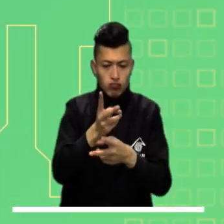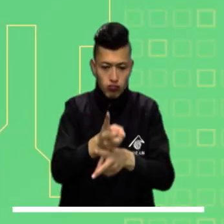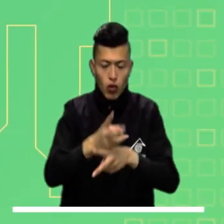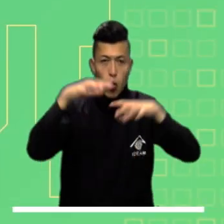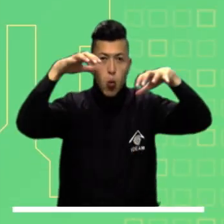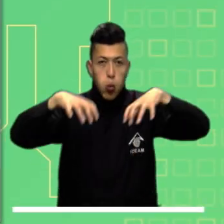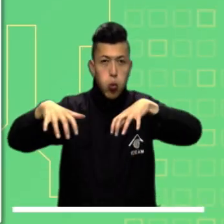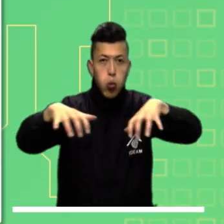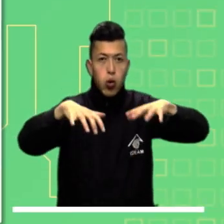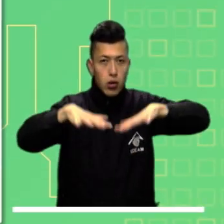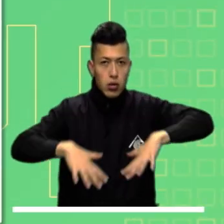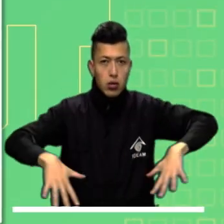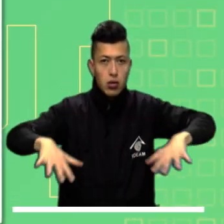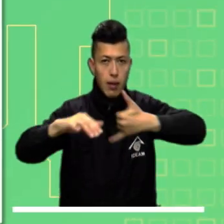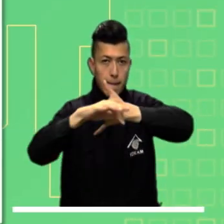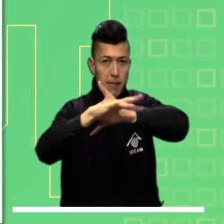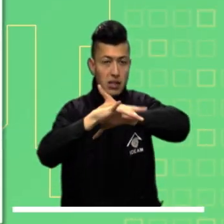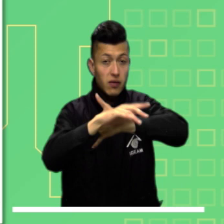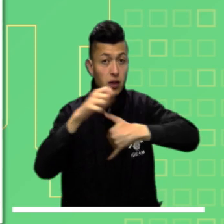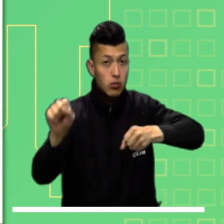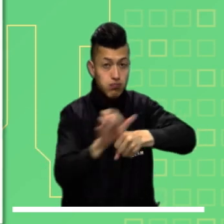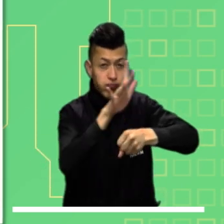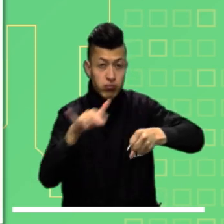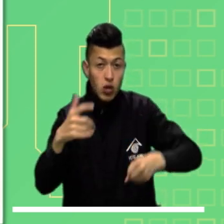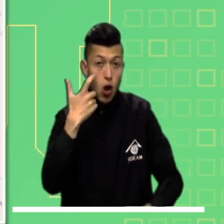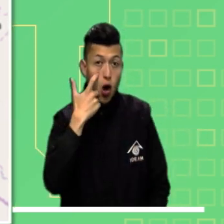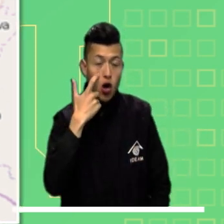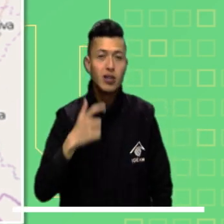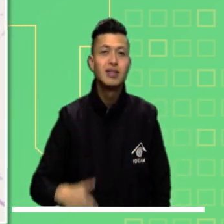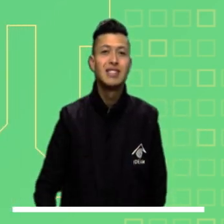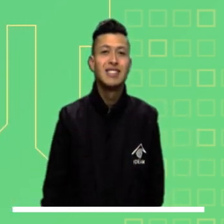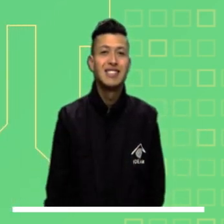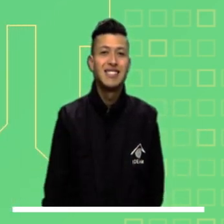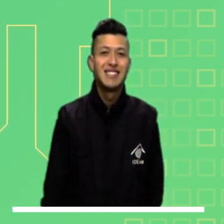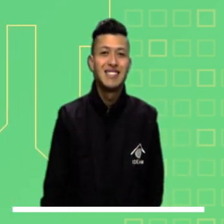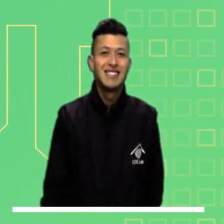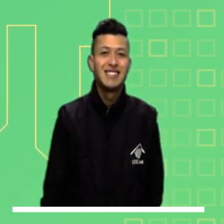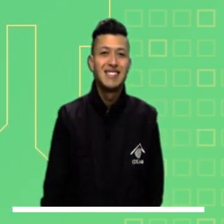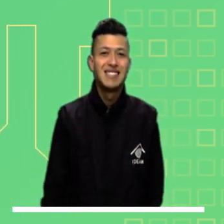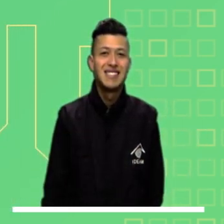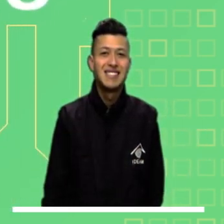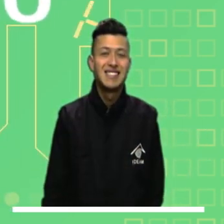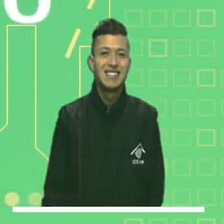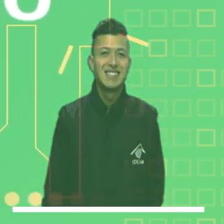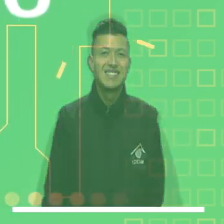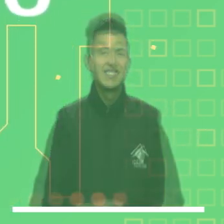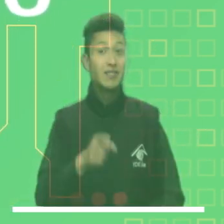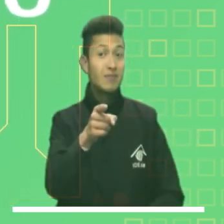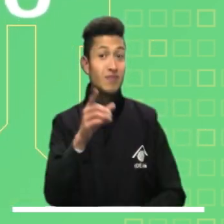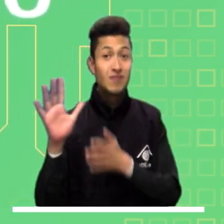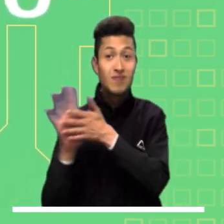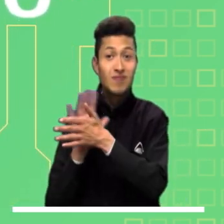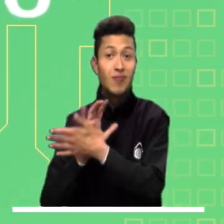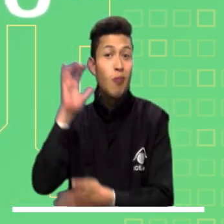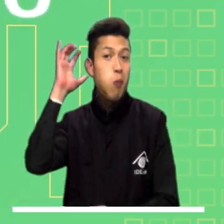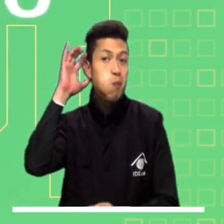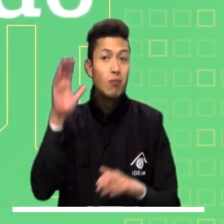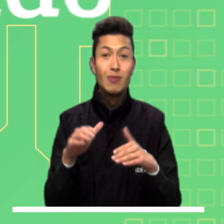sectores de Cundinamarca y Putumayo. Se recomienda precaución por tiempo lluvioso en el Océano Pacífico. Manténgase